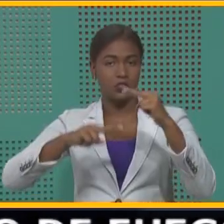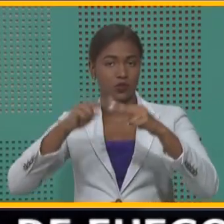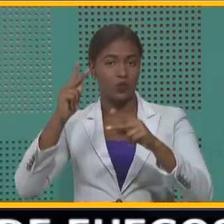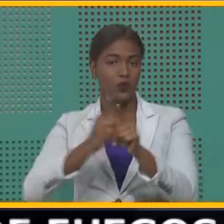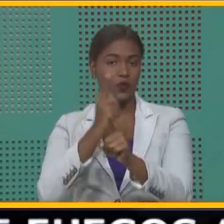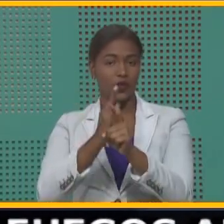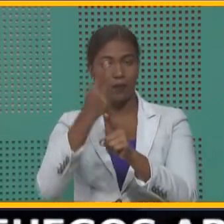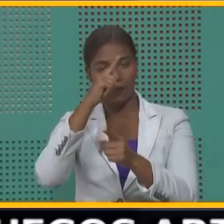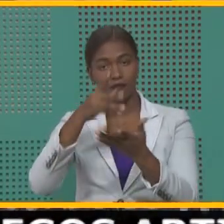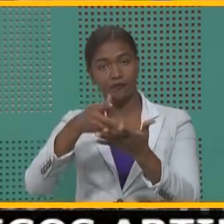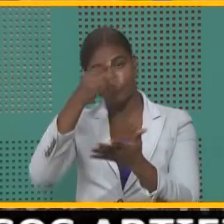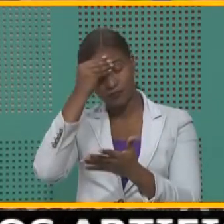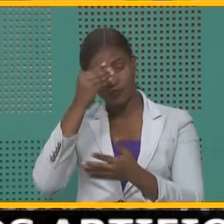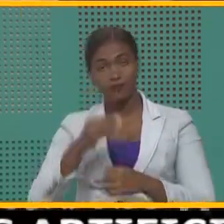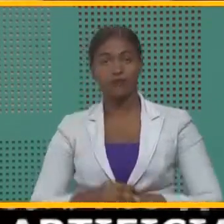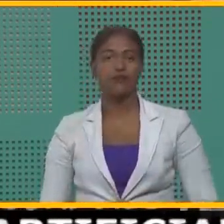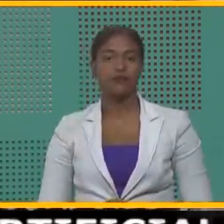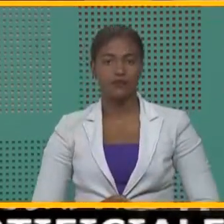para aprender.